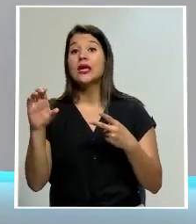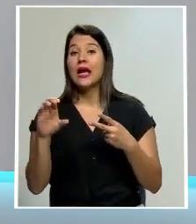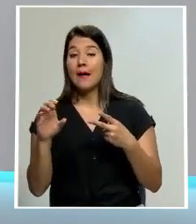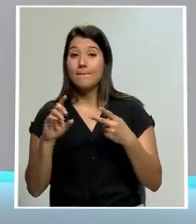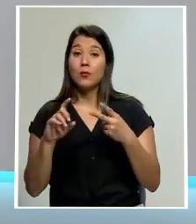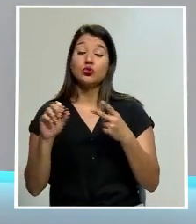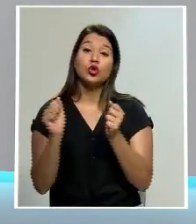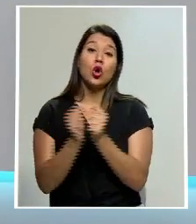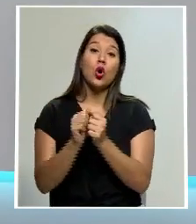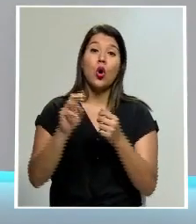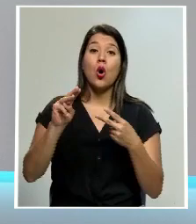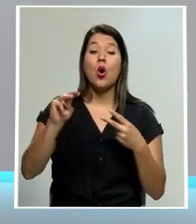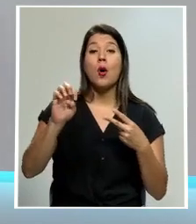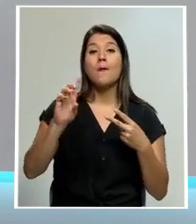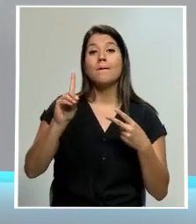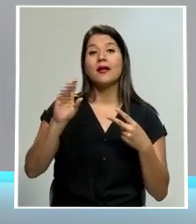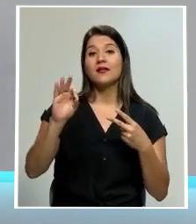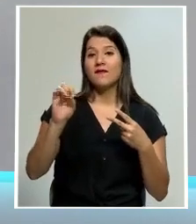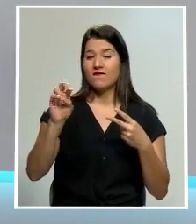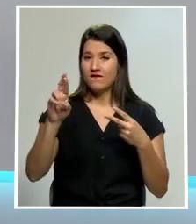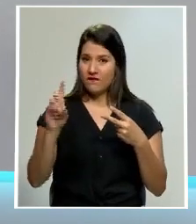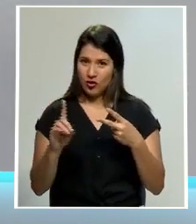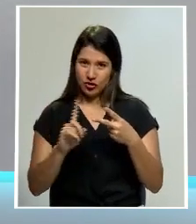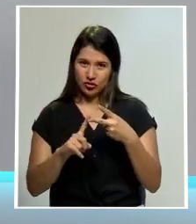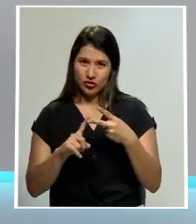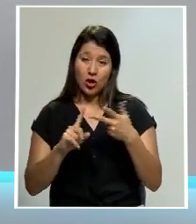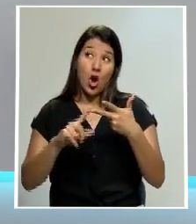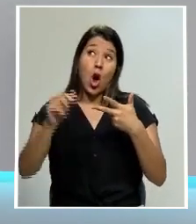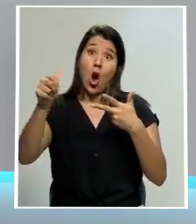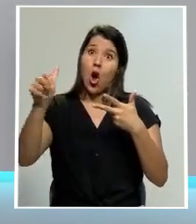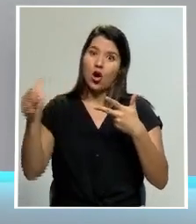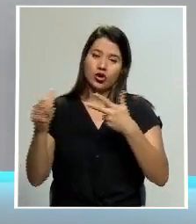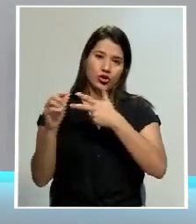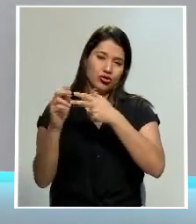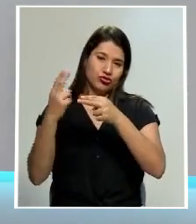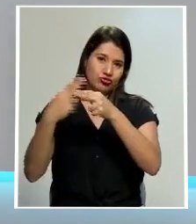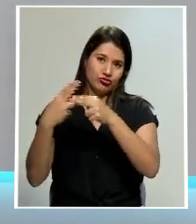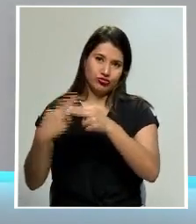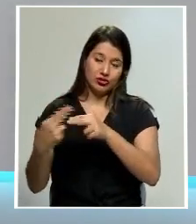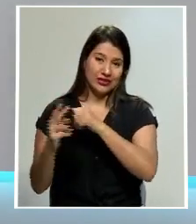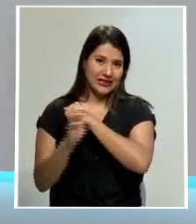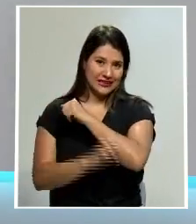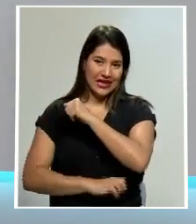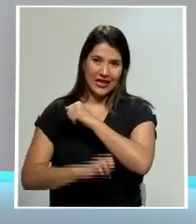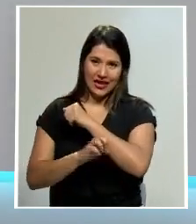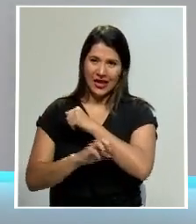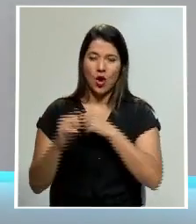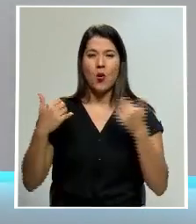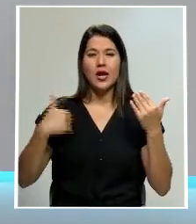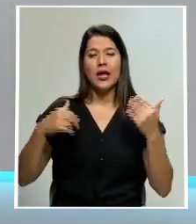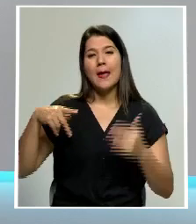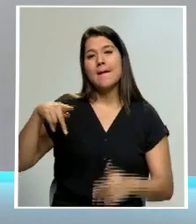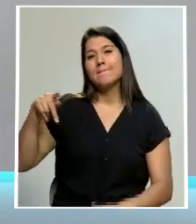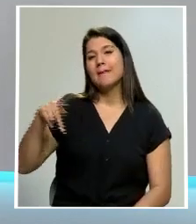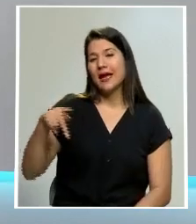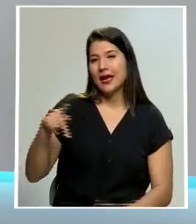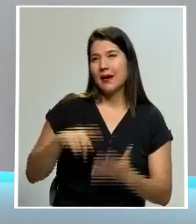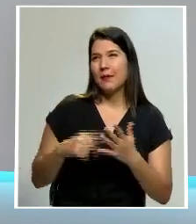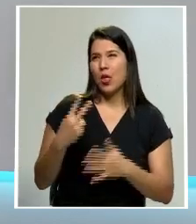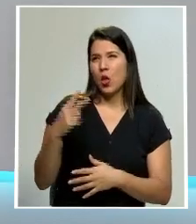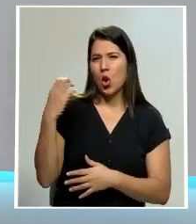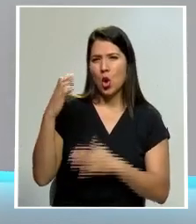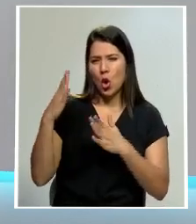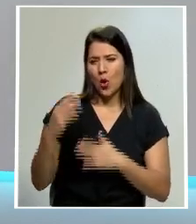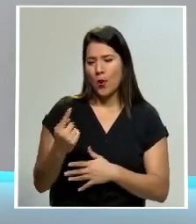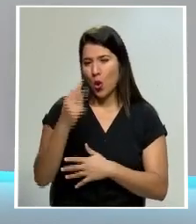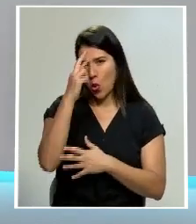para ser técnicos en la selección más todos los extranjeros que se han venido hablando el argentino Peckerman hay dos colombianos